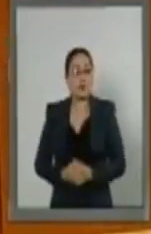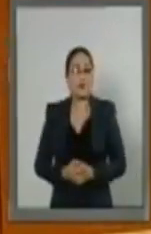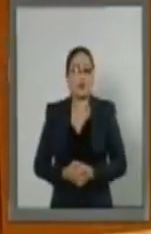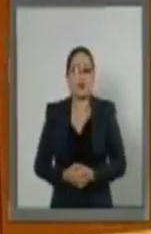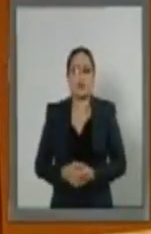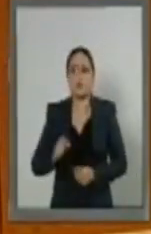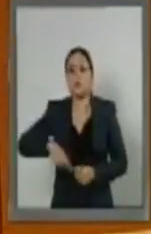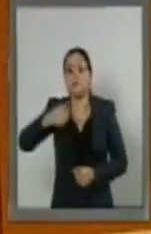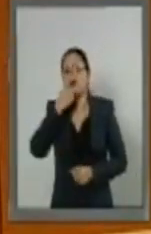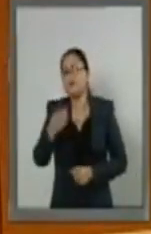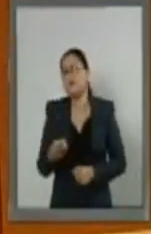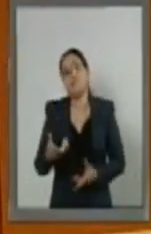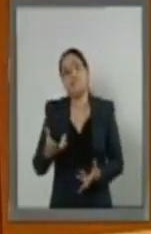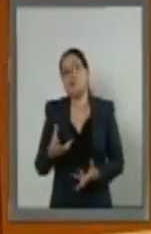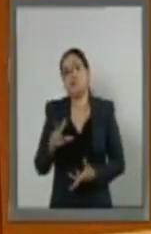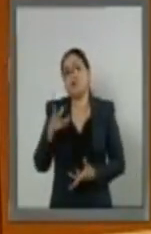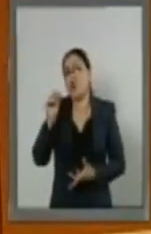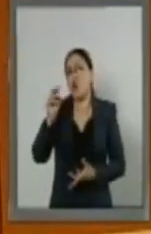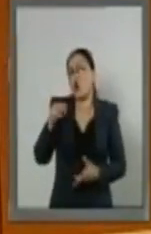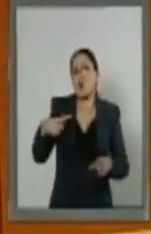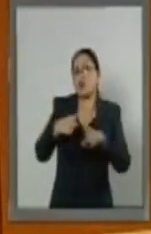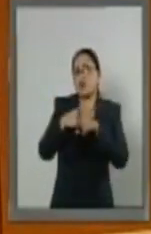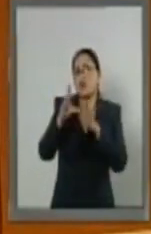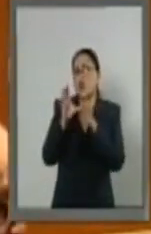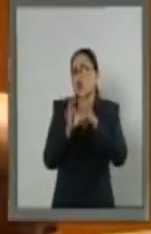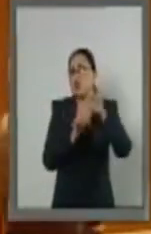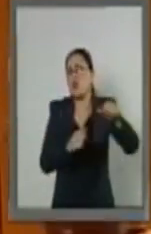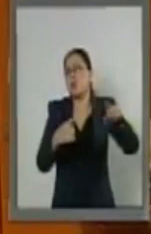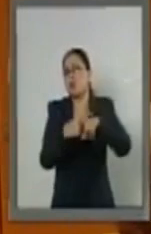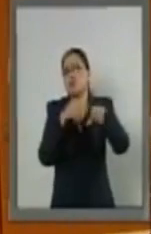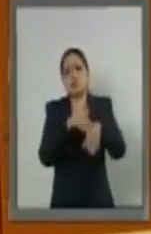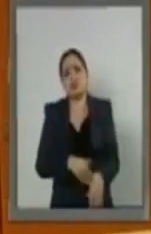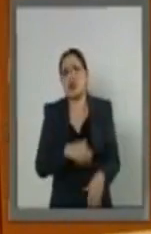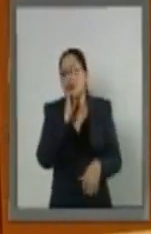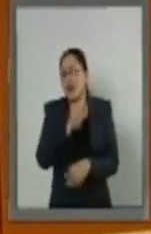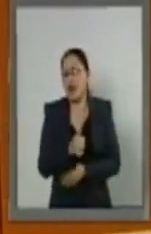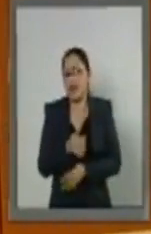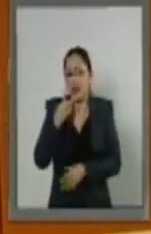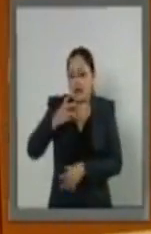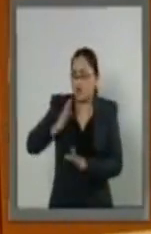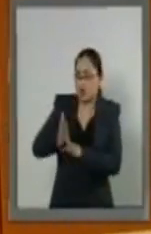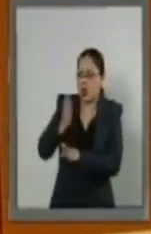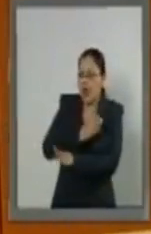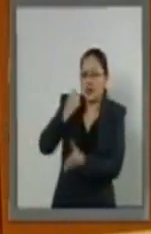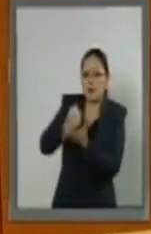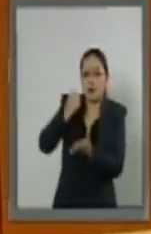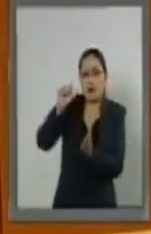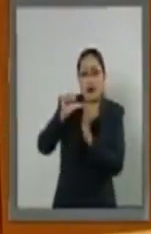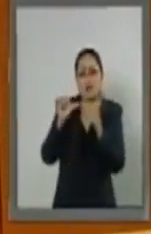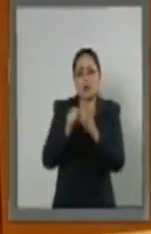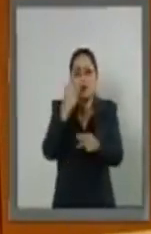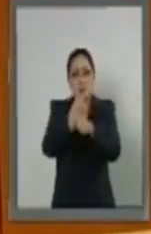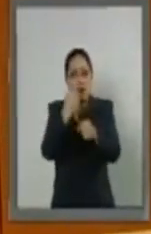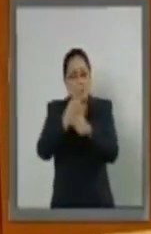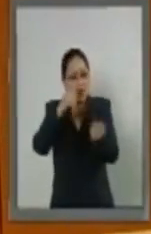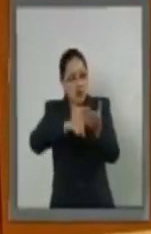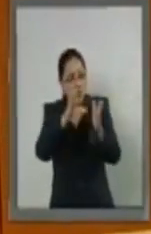Alegaron que eso es inconstitucional, es falso, eso está ya aprobado en el artículo primero